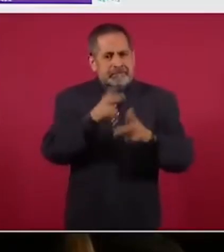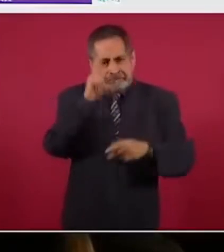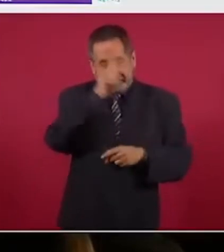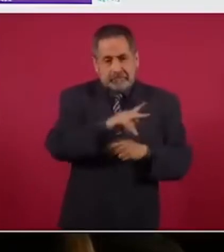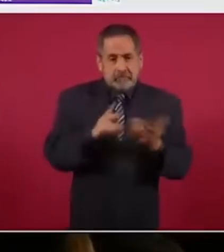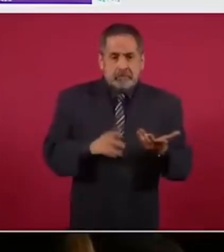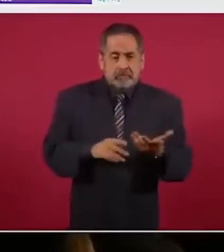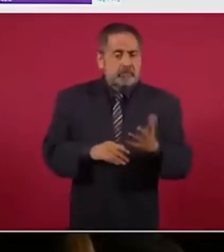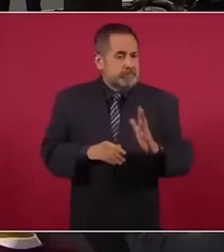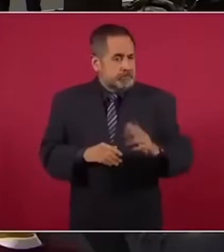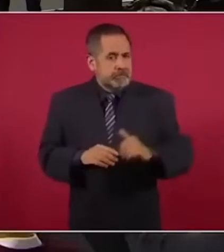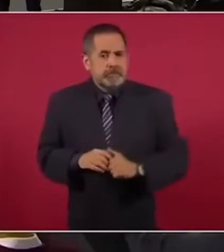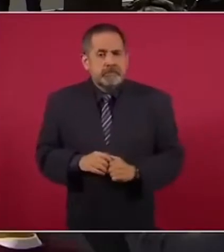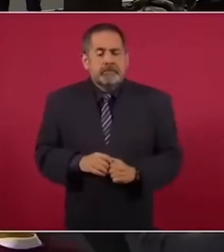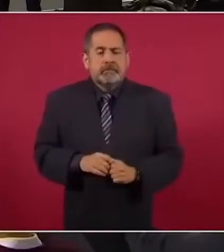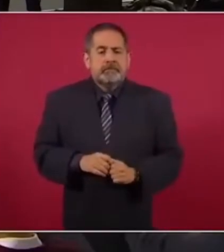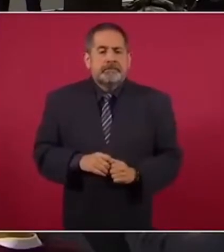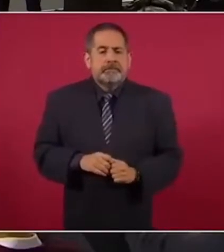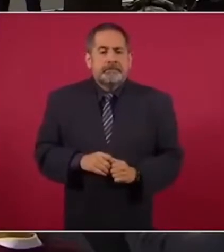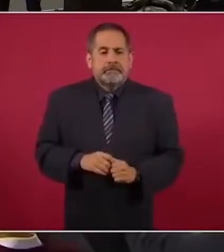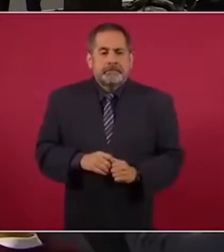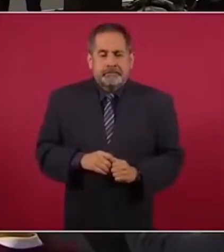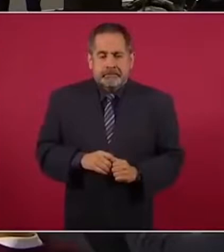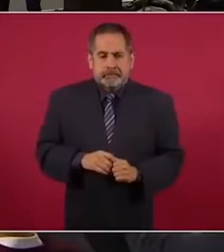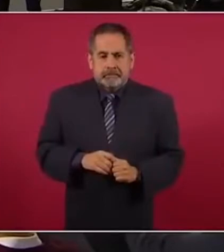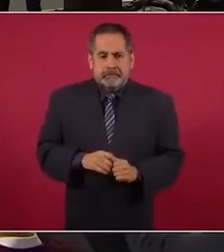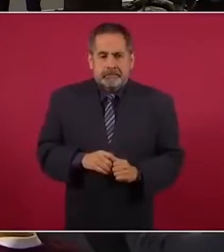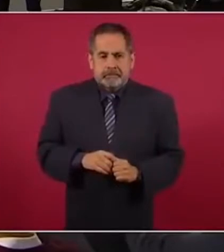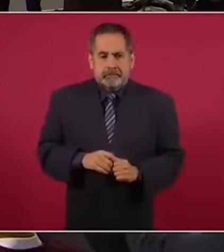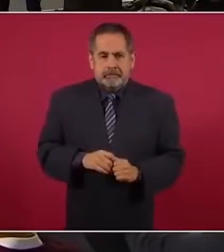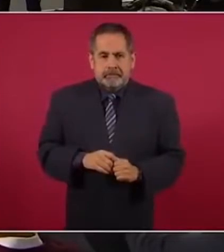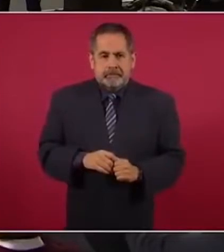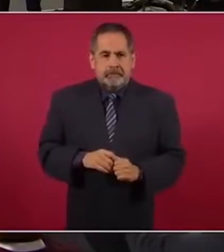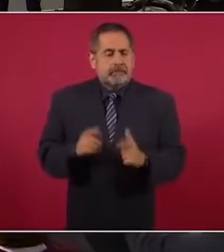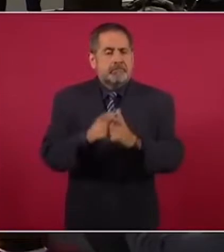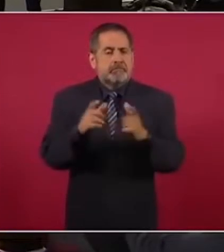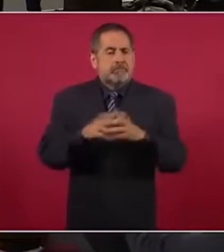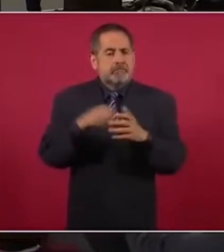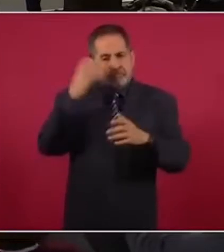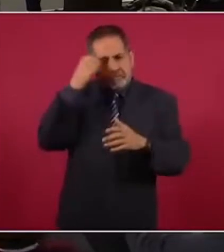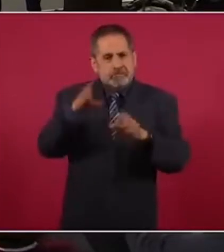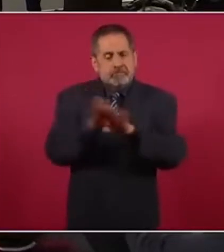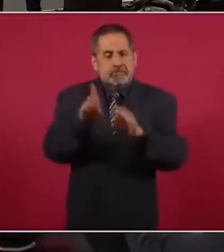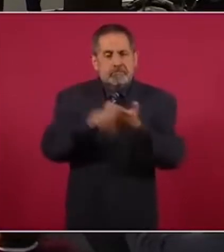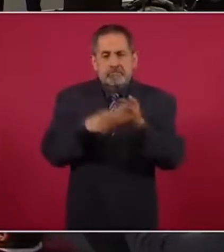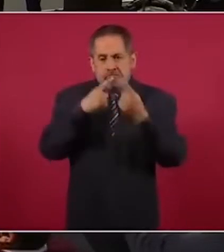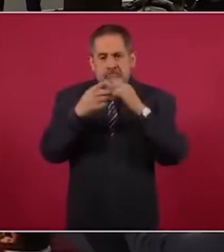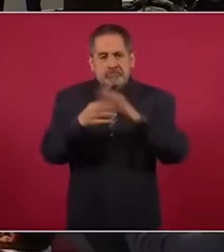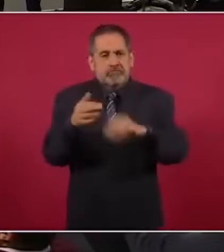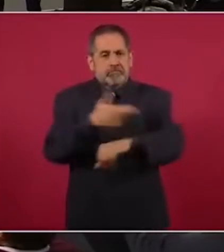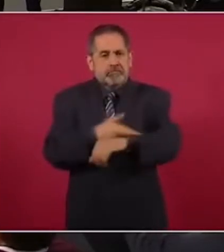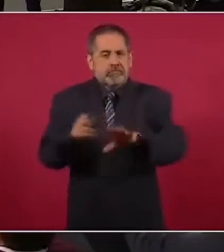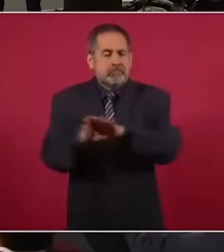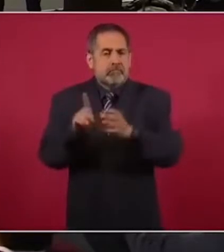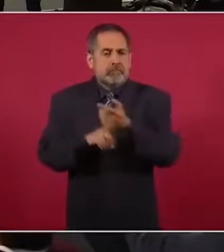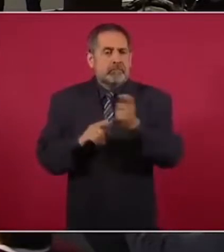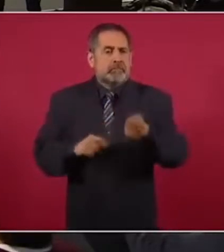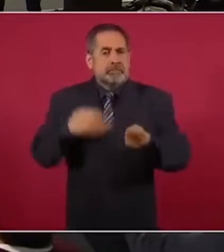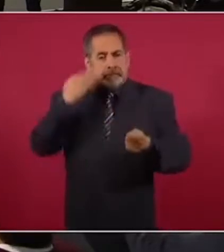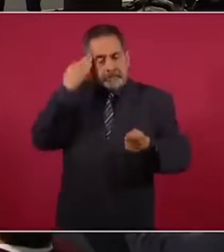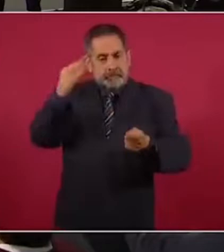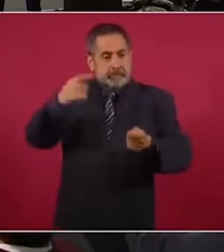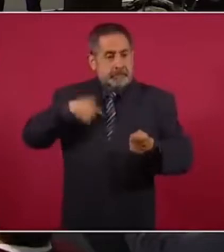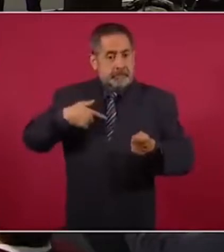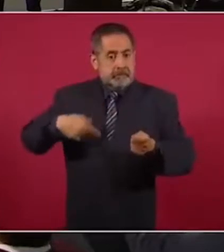No se crearon los grupos criminales en el tiempo